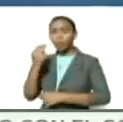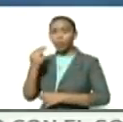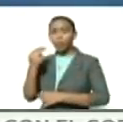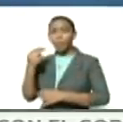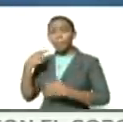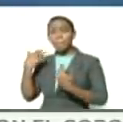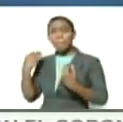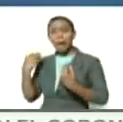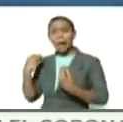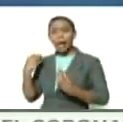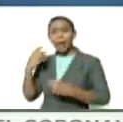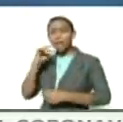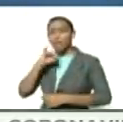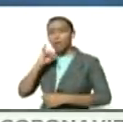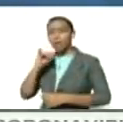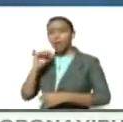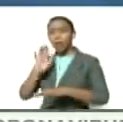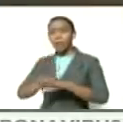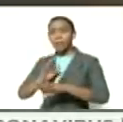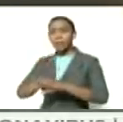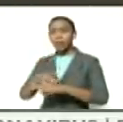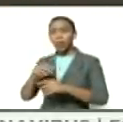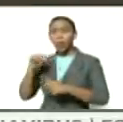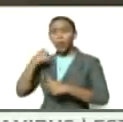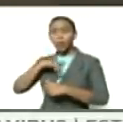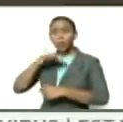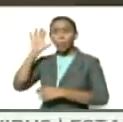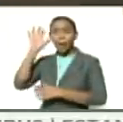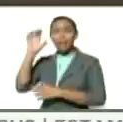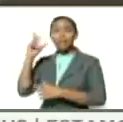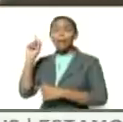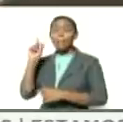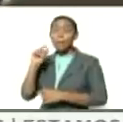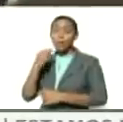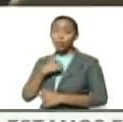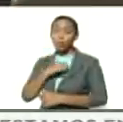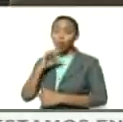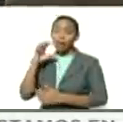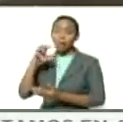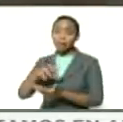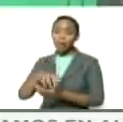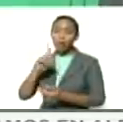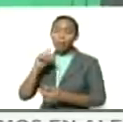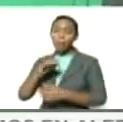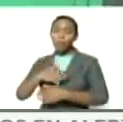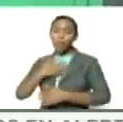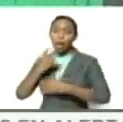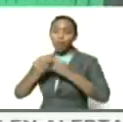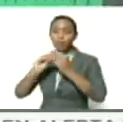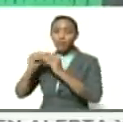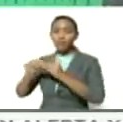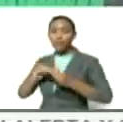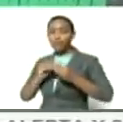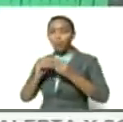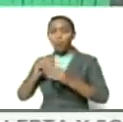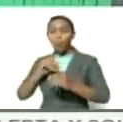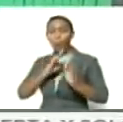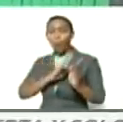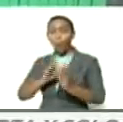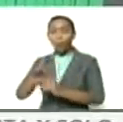para informar lo que estaba sucediendo en nuestro país y por supuesto también en nuestro estado y así poder restituir el orden